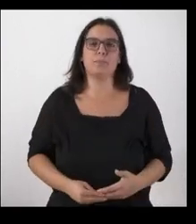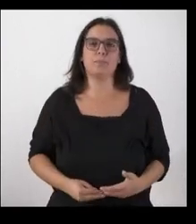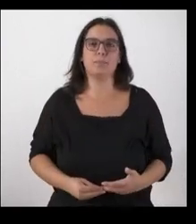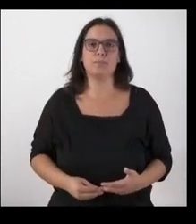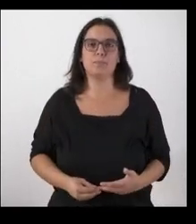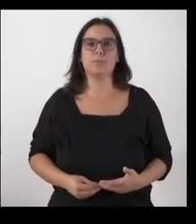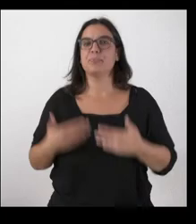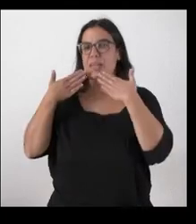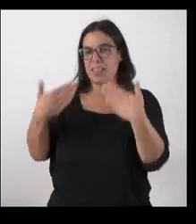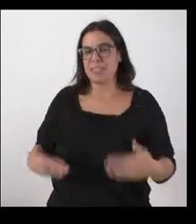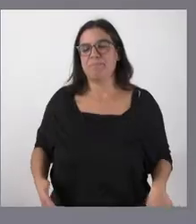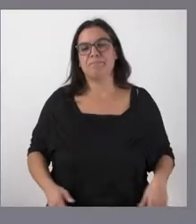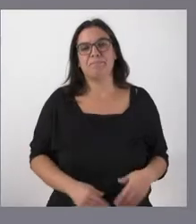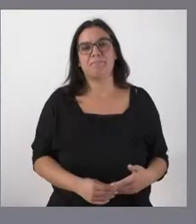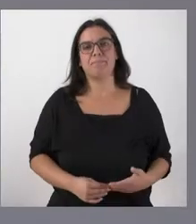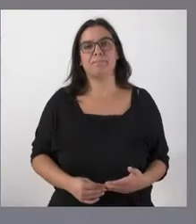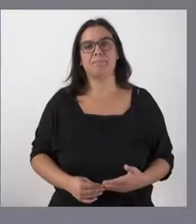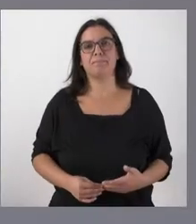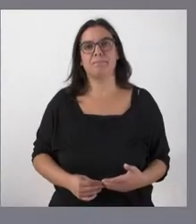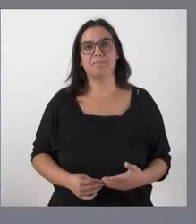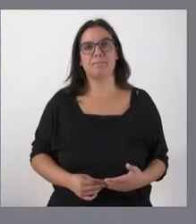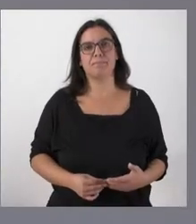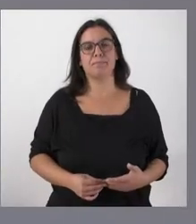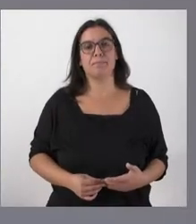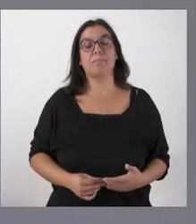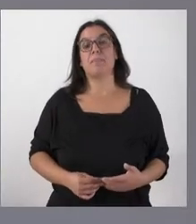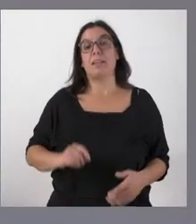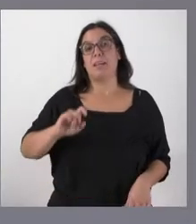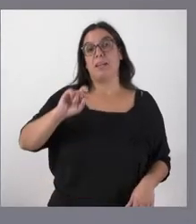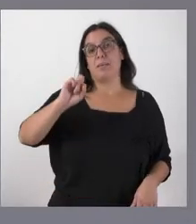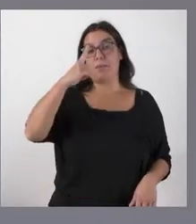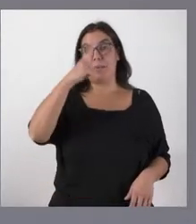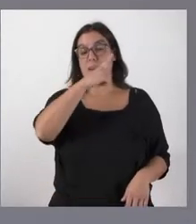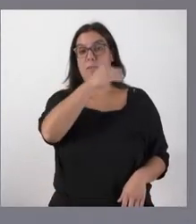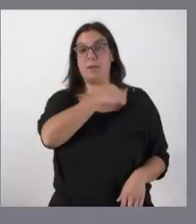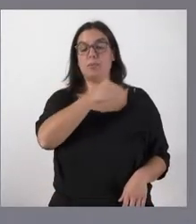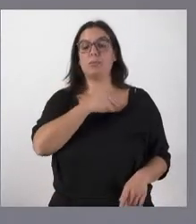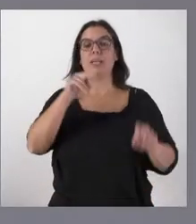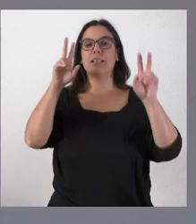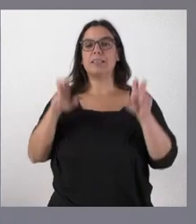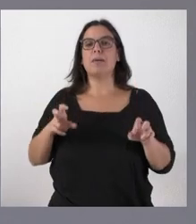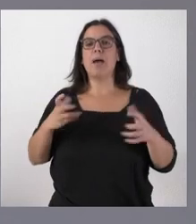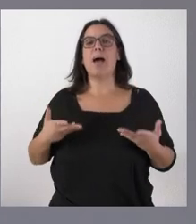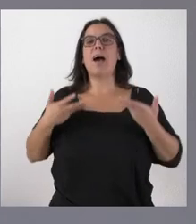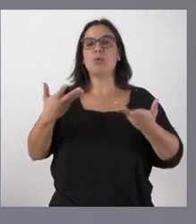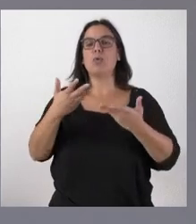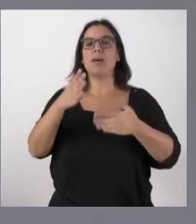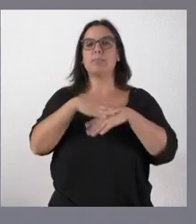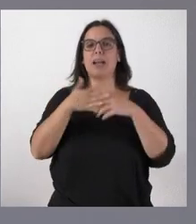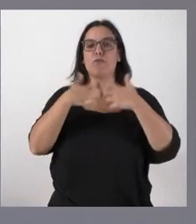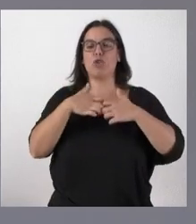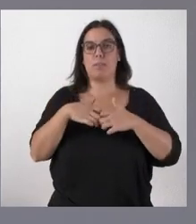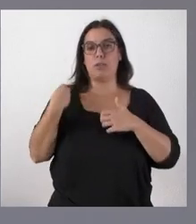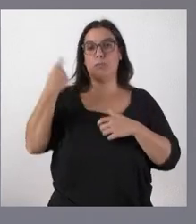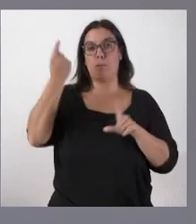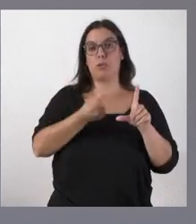muchas gracias Soela primera primera de las preguntas el cómo está regulada las ayudas al funcionamiento en el presupuesto